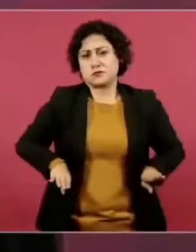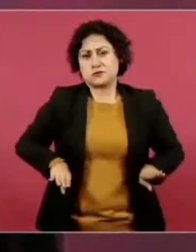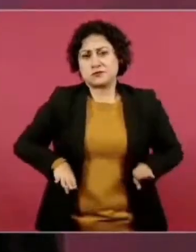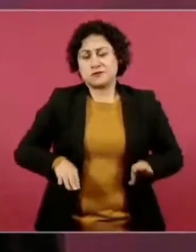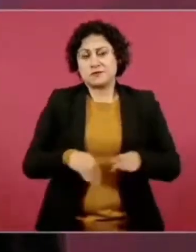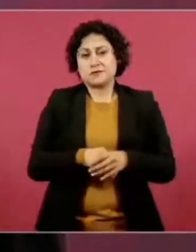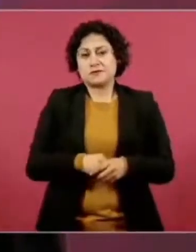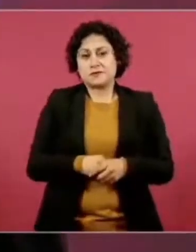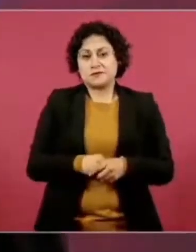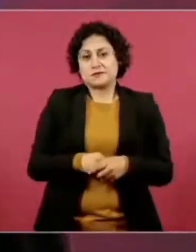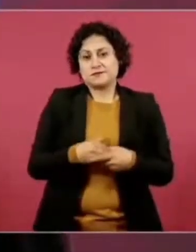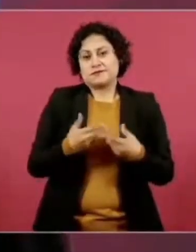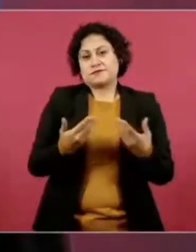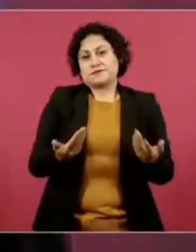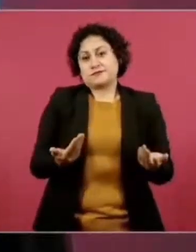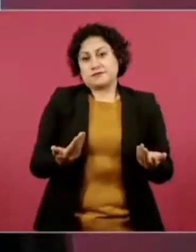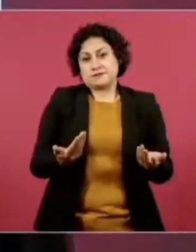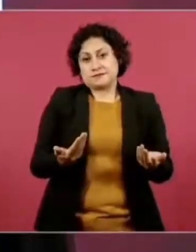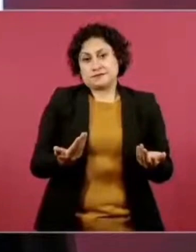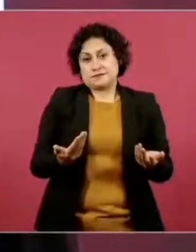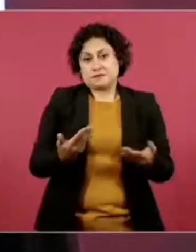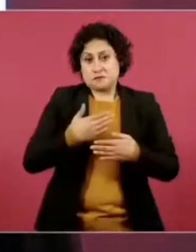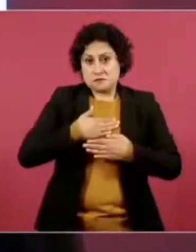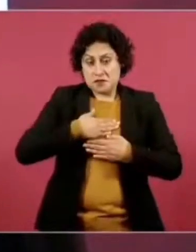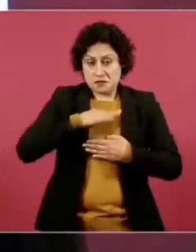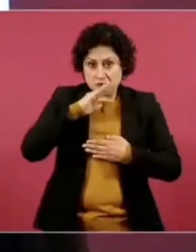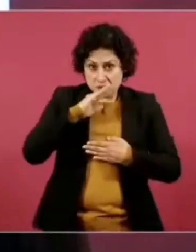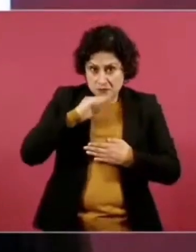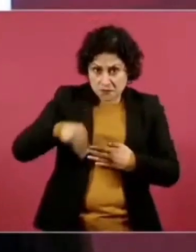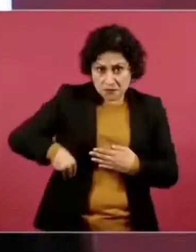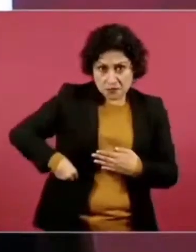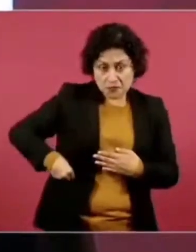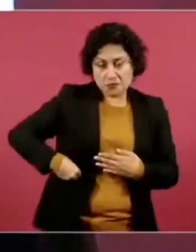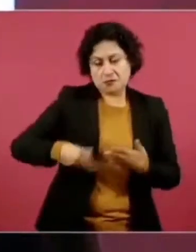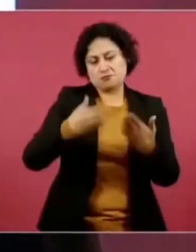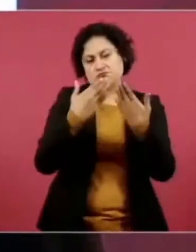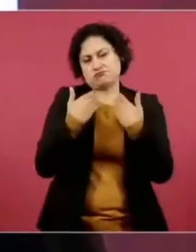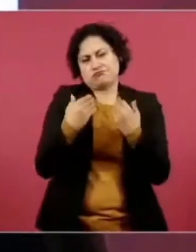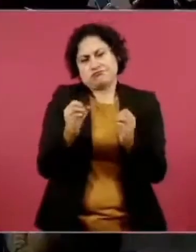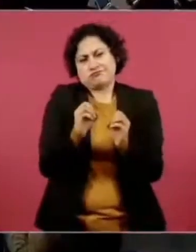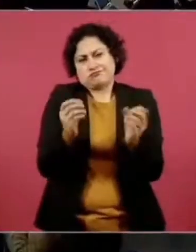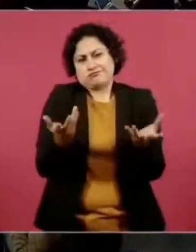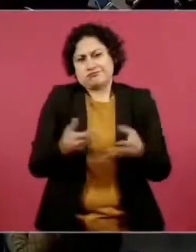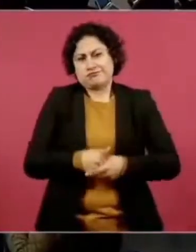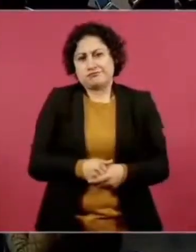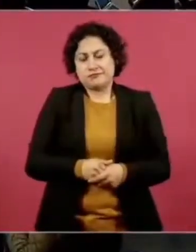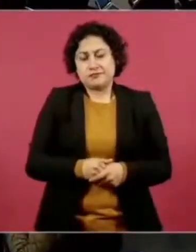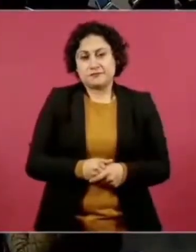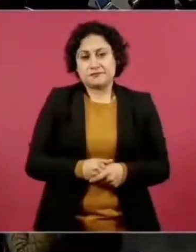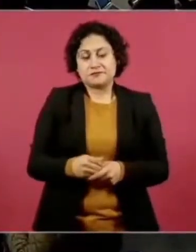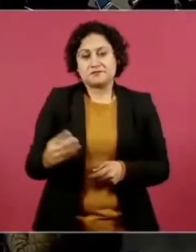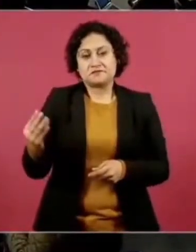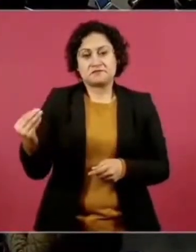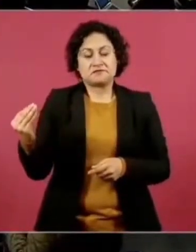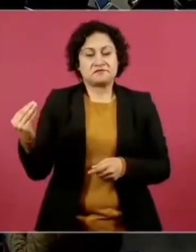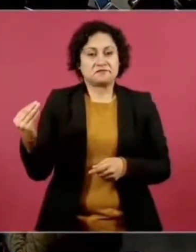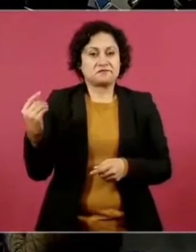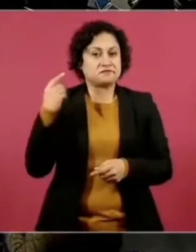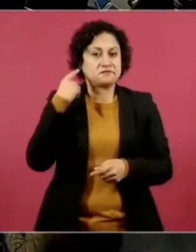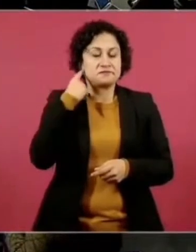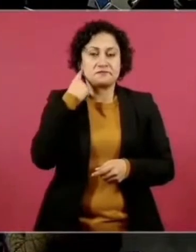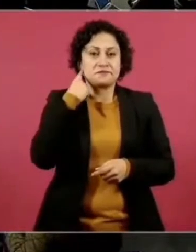¿Qué culpa tiene la mamá? A lo mejor otros no se han…